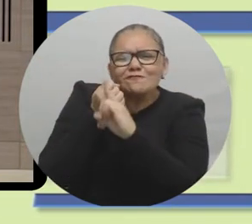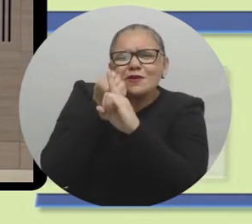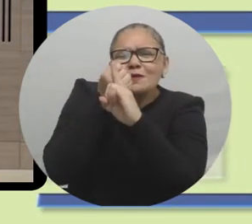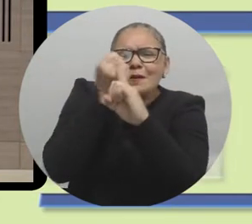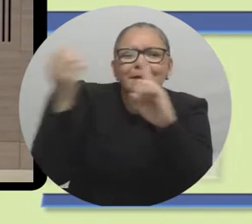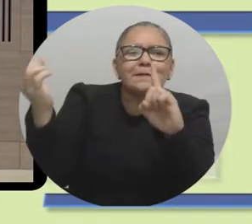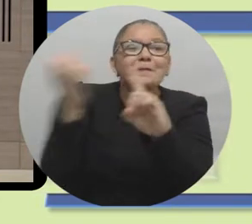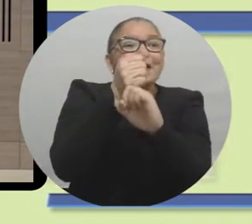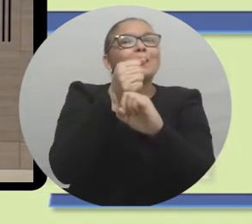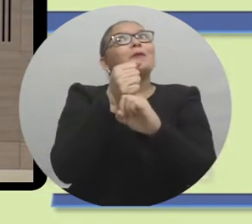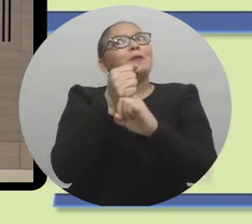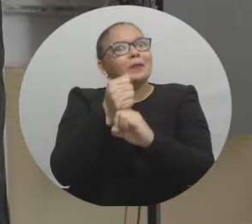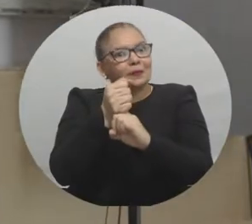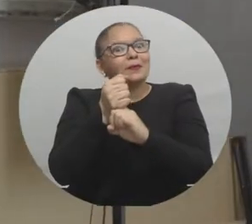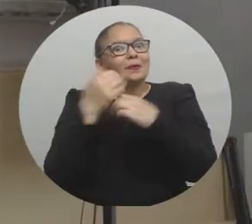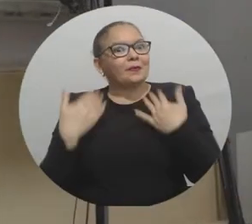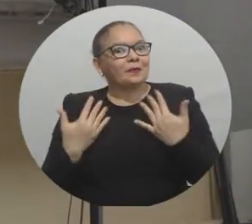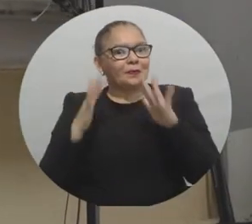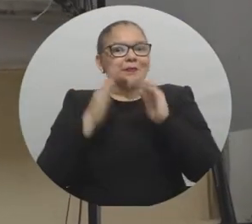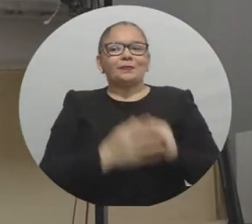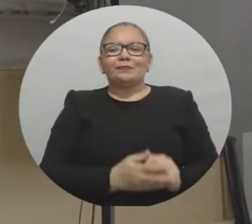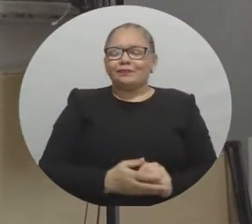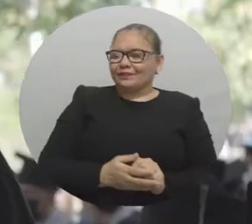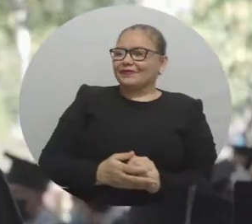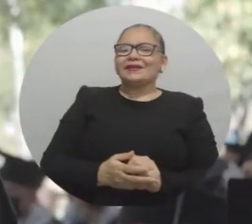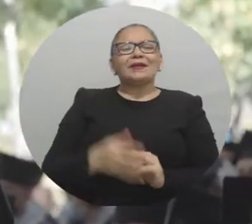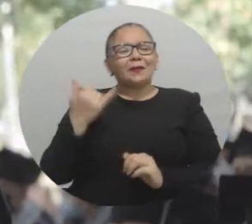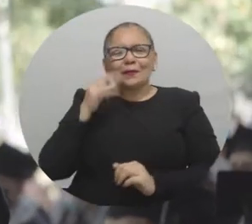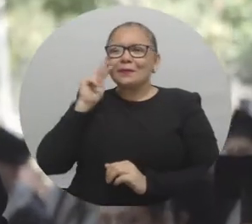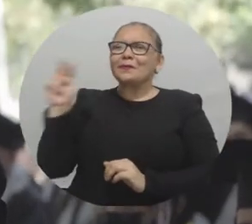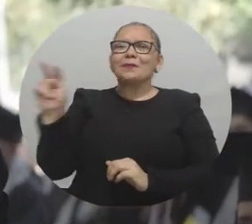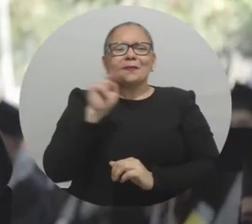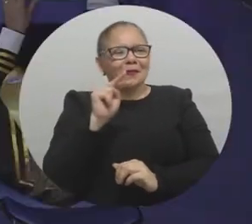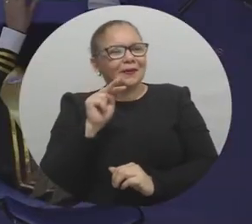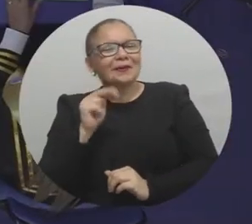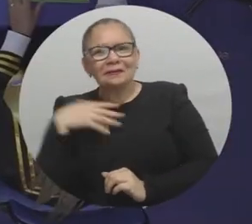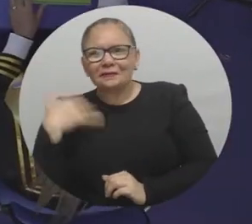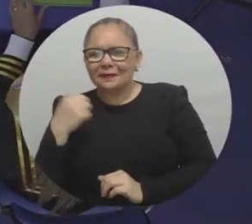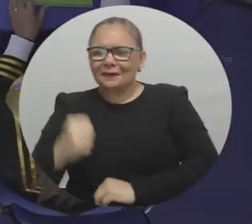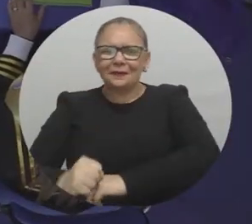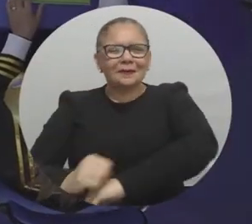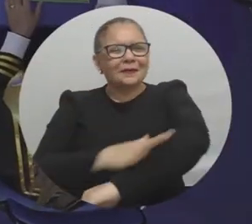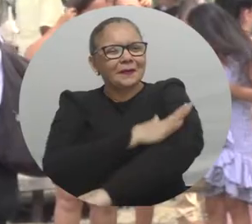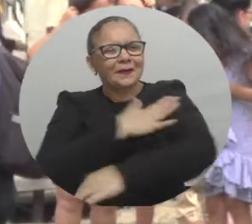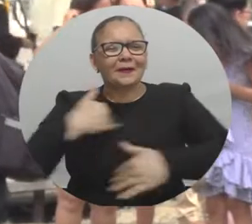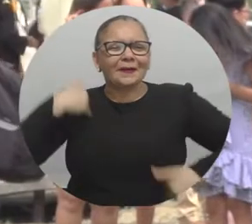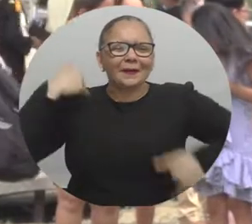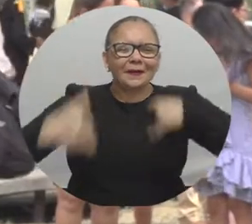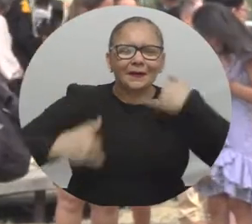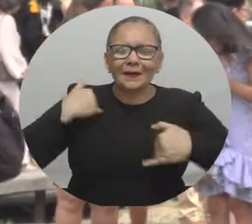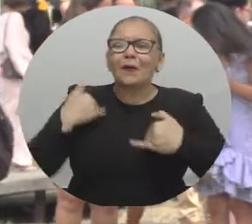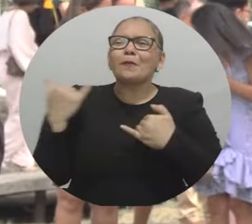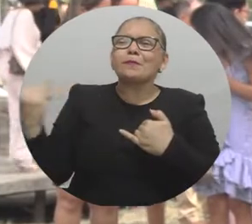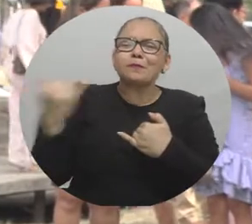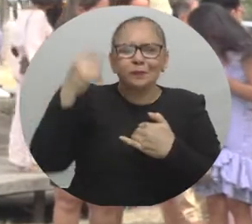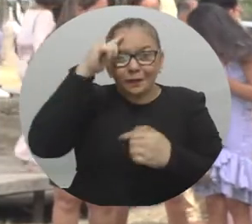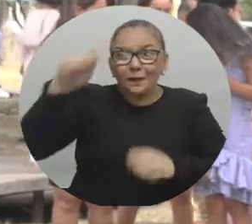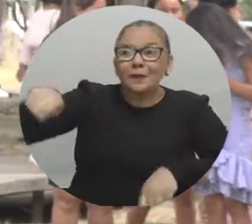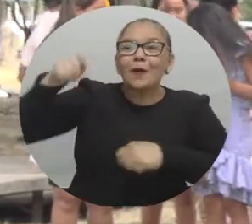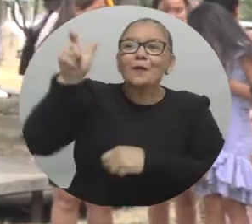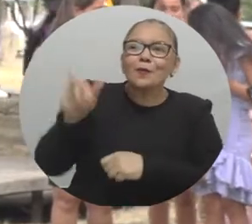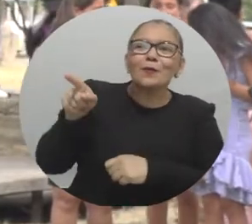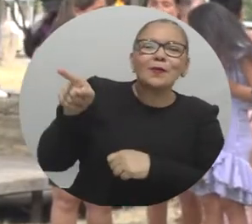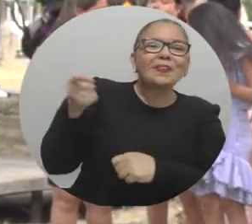de mucho sacrificio y de mucho esfuerzo. Tuvimos la oportunidad de ver las diferentes emociones, sentimientos que no solamente los graduados sino sus